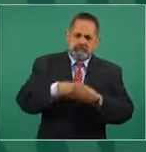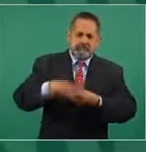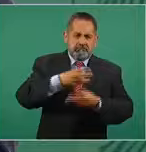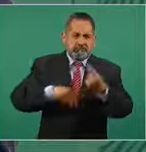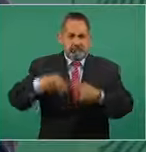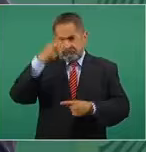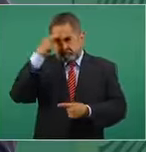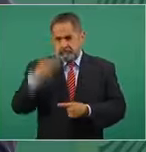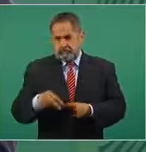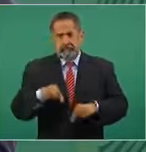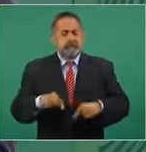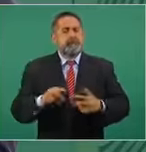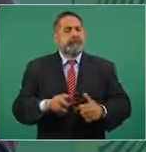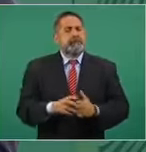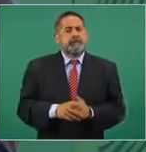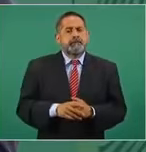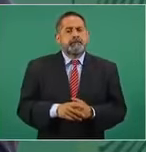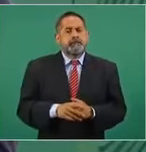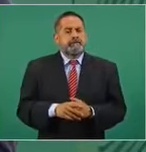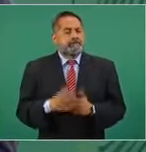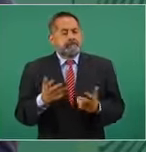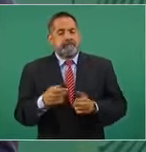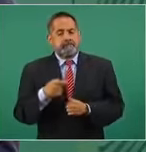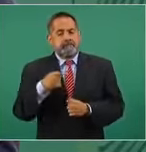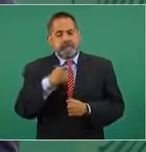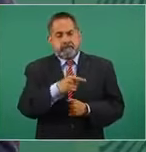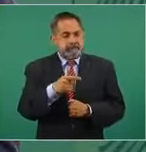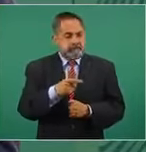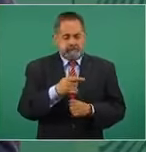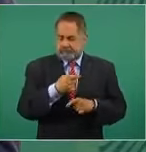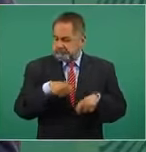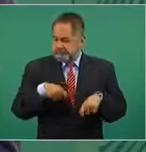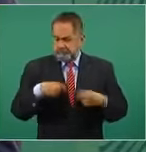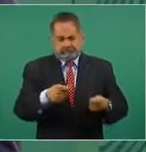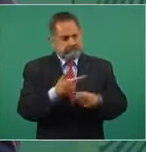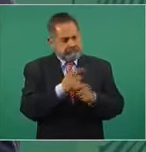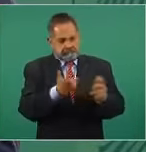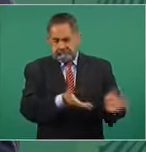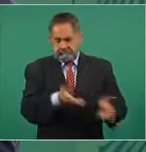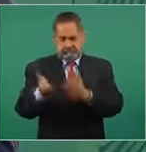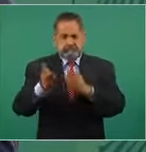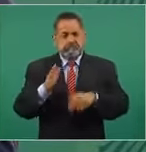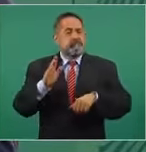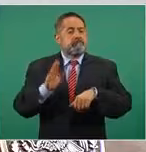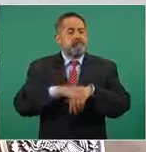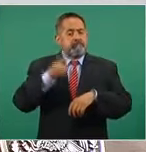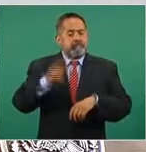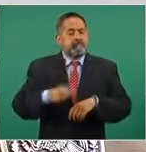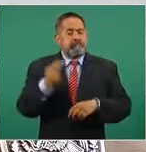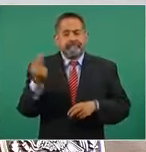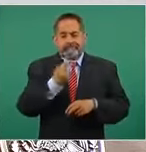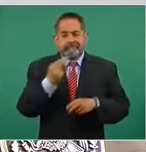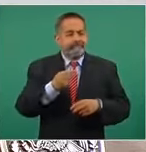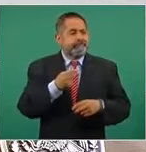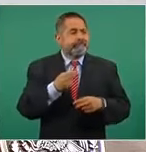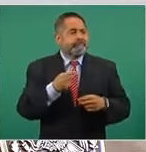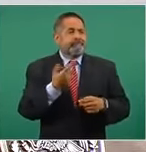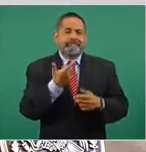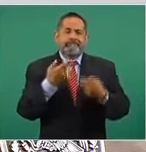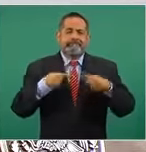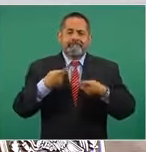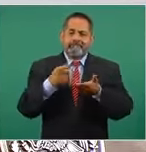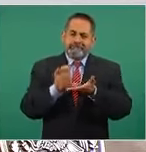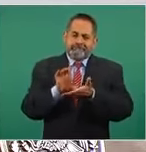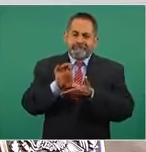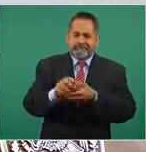y pues no va a tener ningún obstáculo porque lo que necesitamos es que haya inversión en el